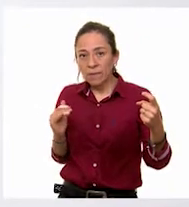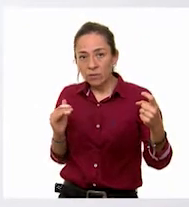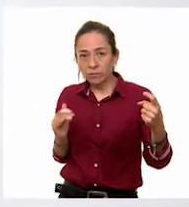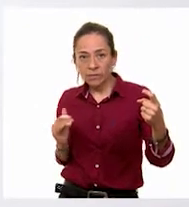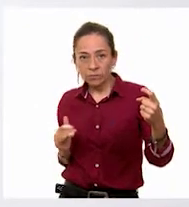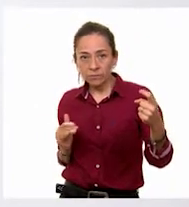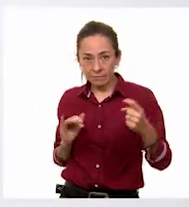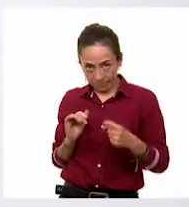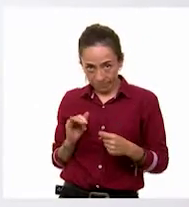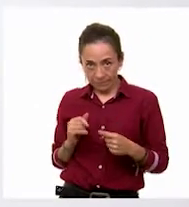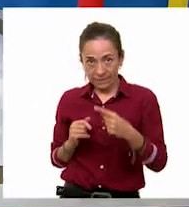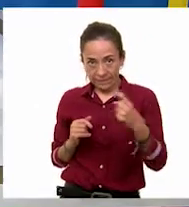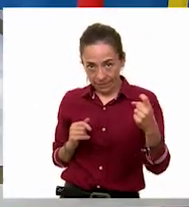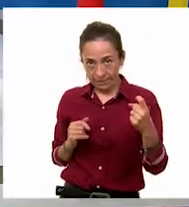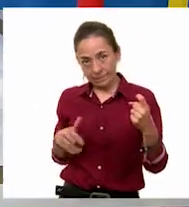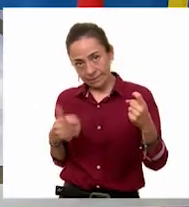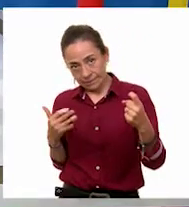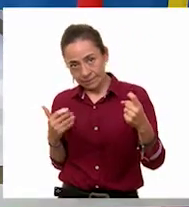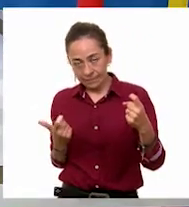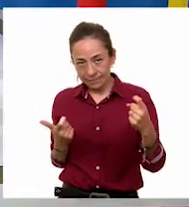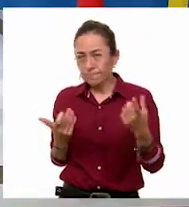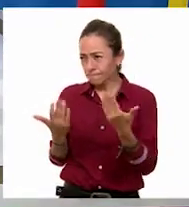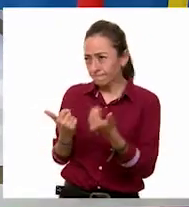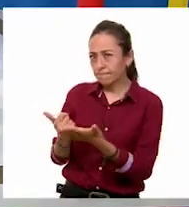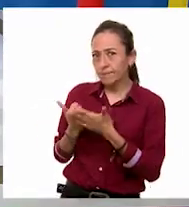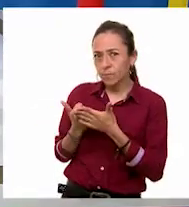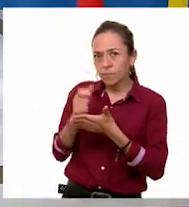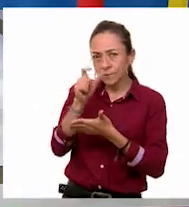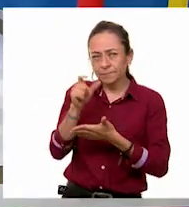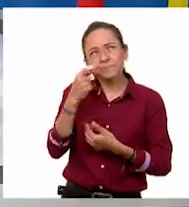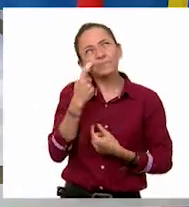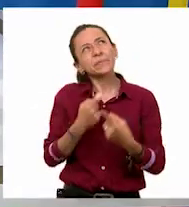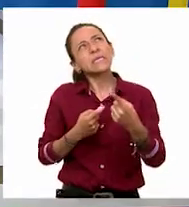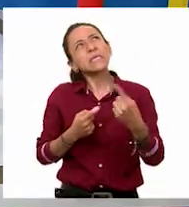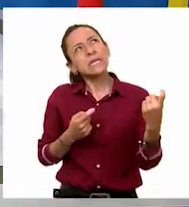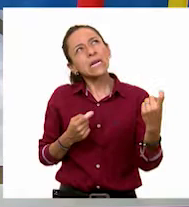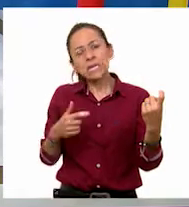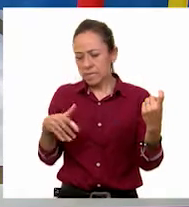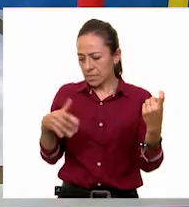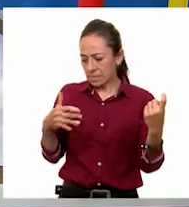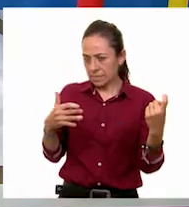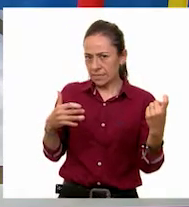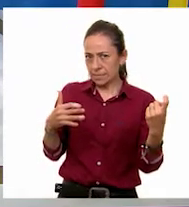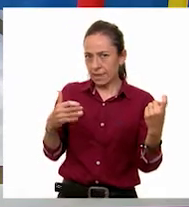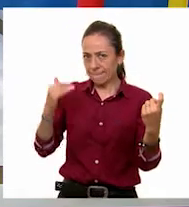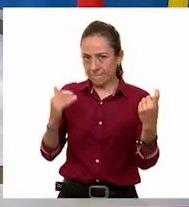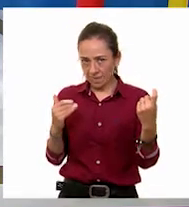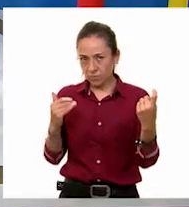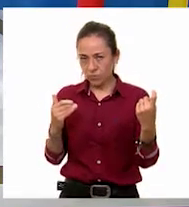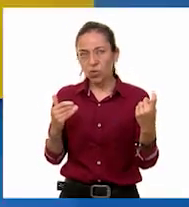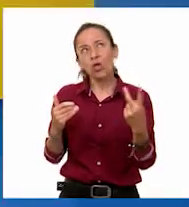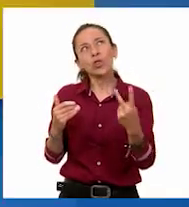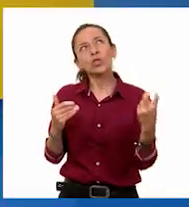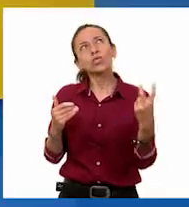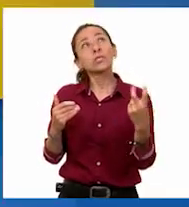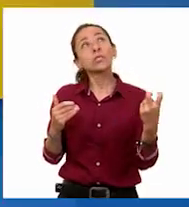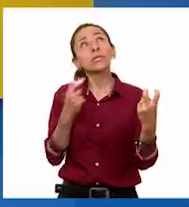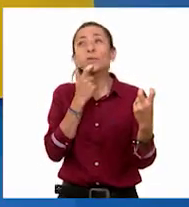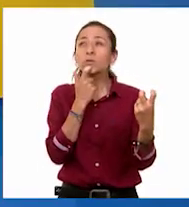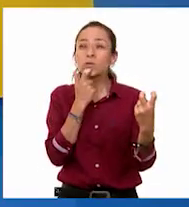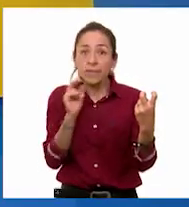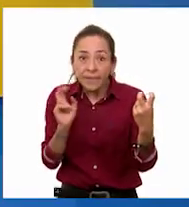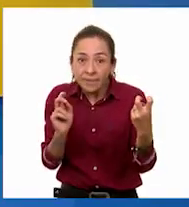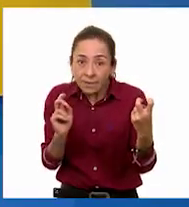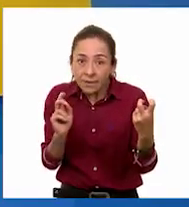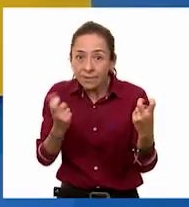yo te la voy diciendo? Claro, con gusto, Jenny. De 100 nos descontarían 15, como ya lo mencioné. De 200 serían